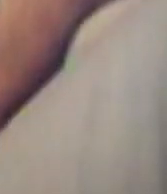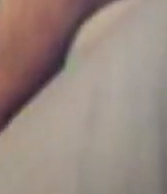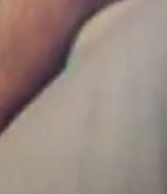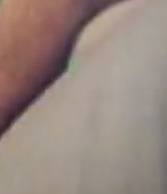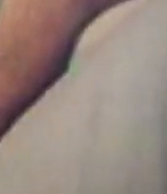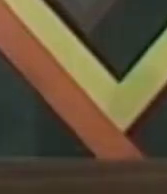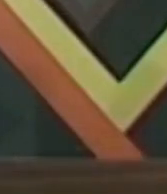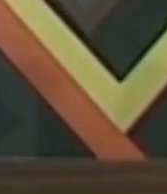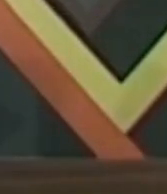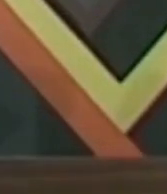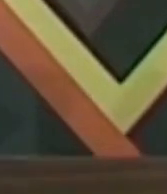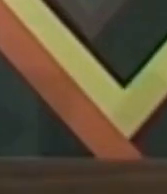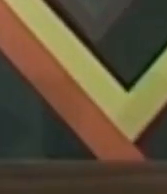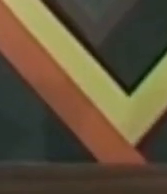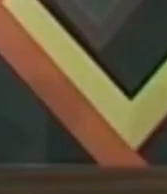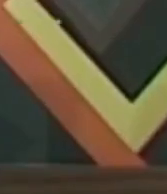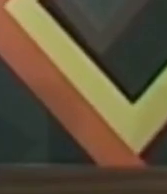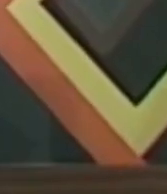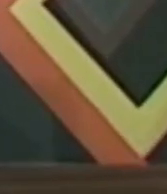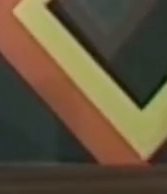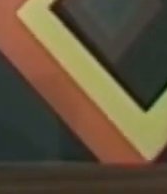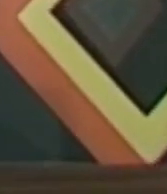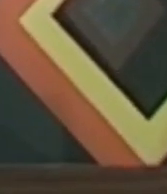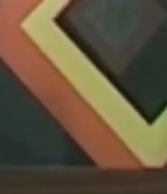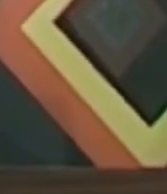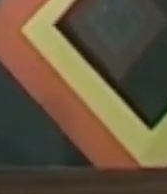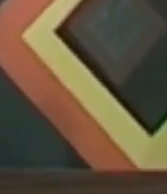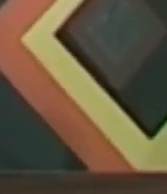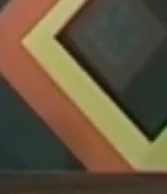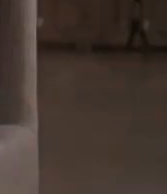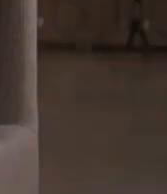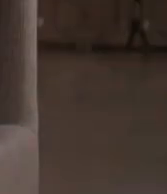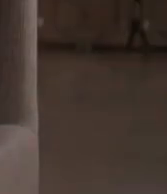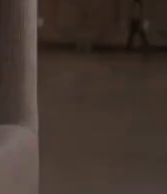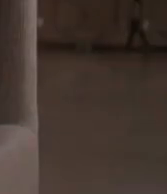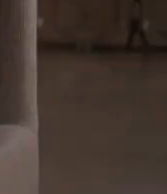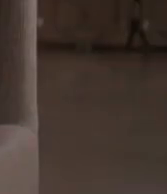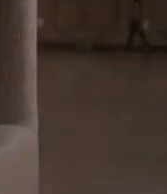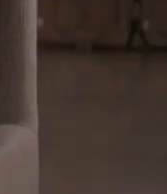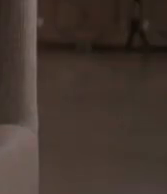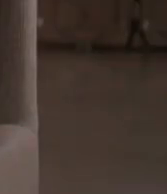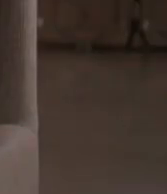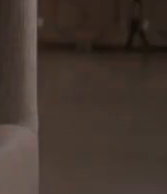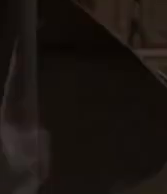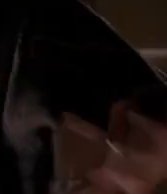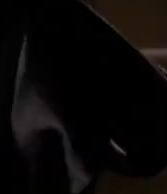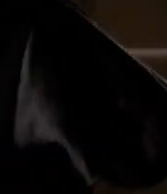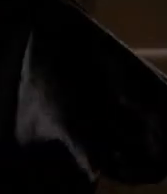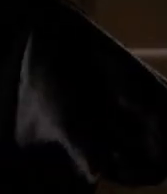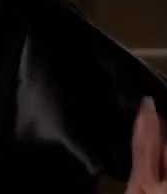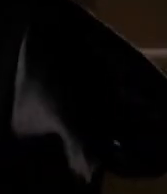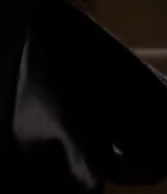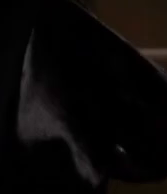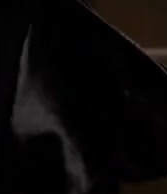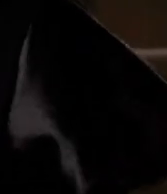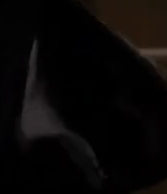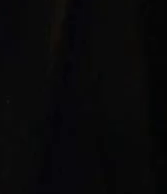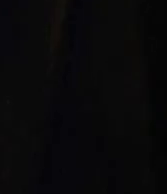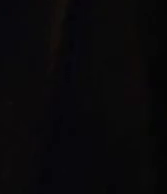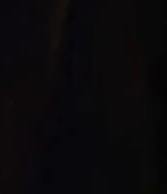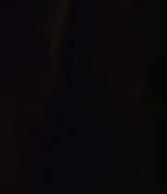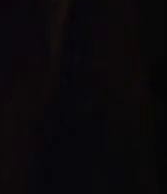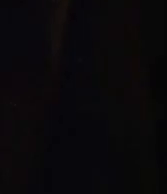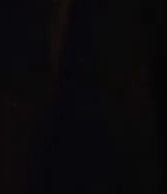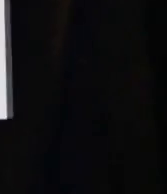hijo Su legado No dejará nunca de latir Escuchas Y ya sabes Camilo